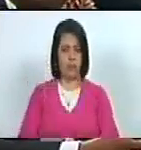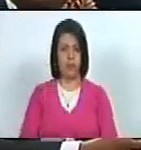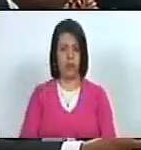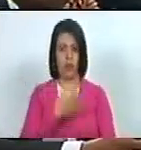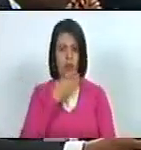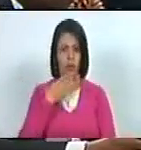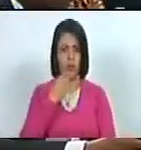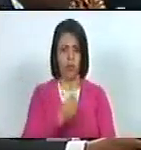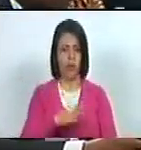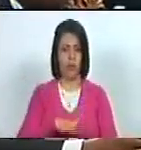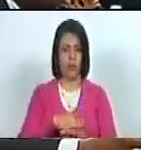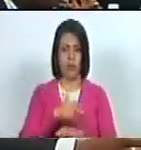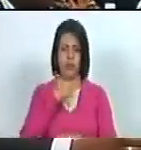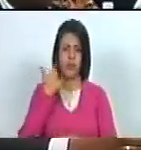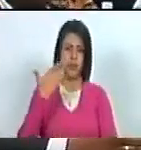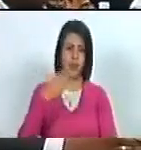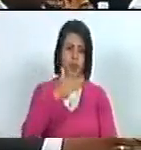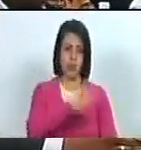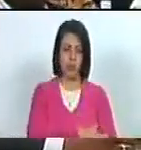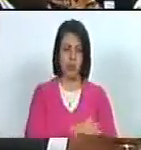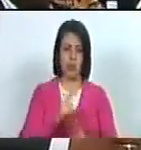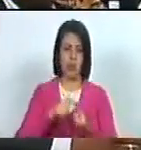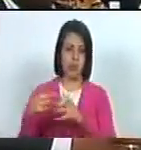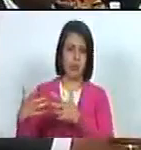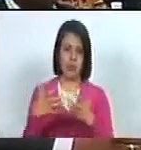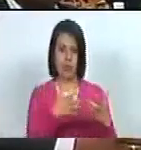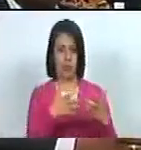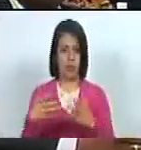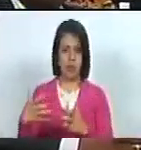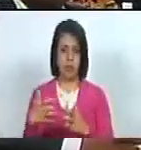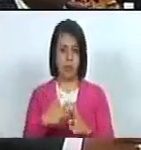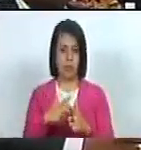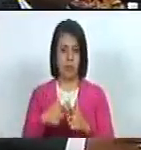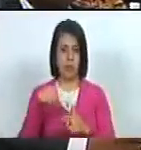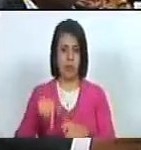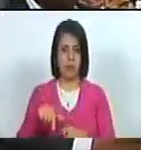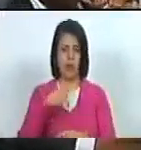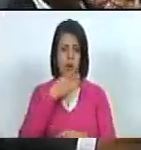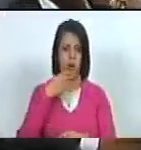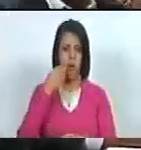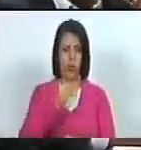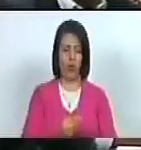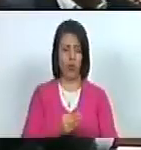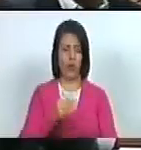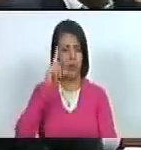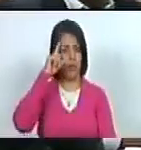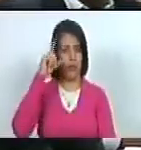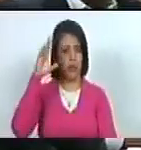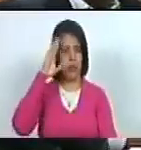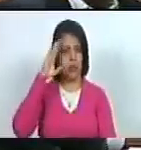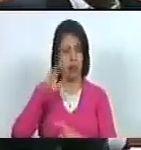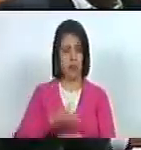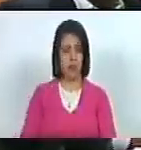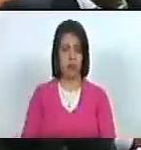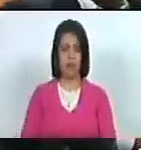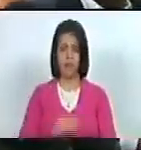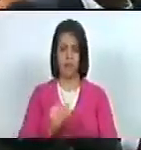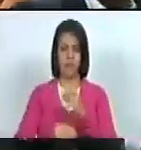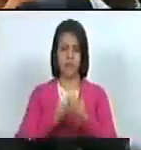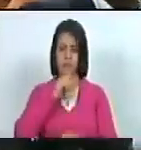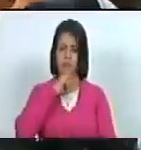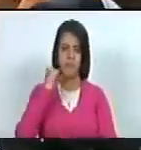juventud. La masacre de Guerra y Millán. Jóvenes llenos de sueños que fueron